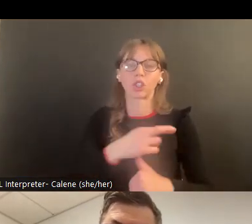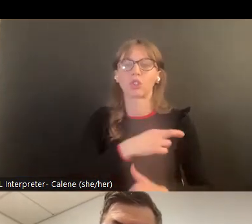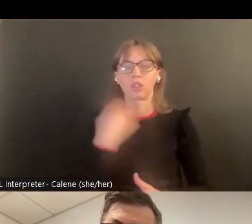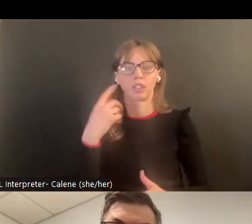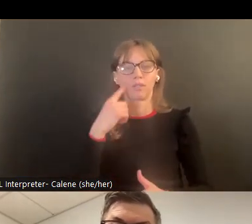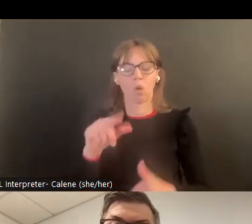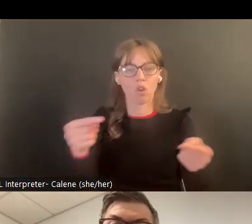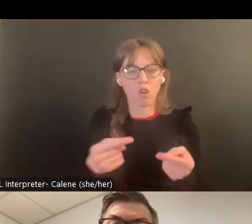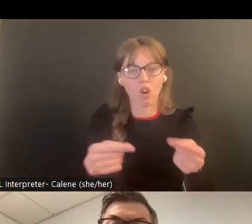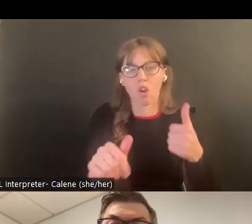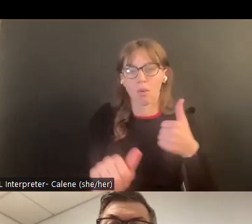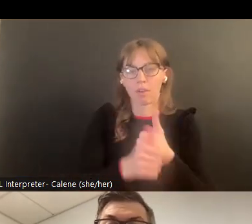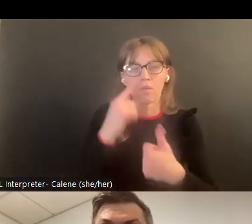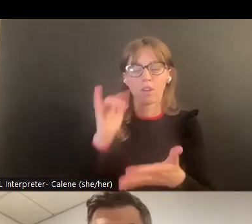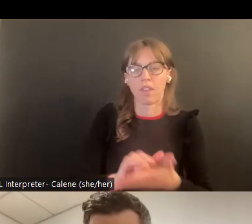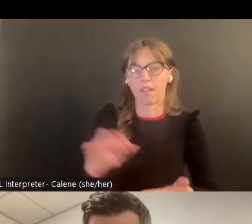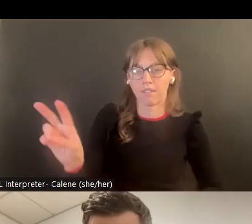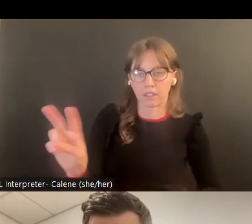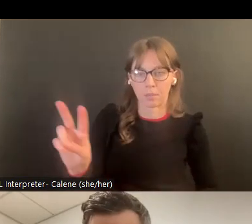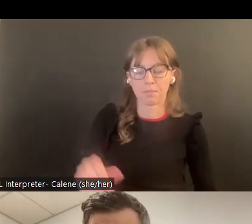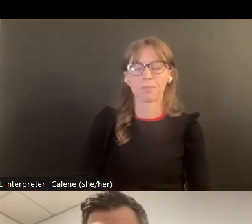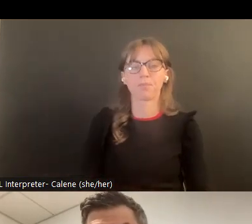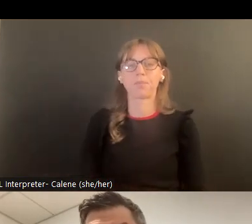ser este registrado que